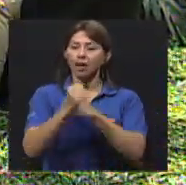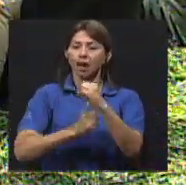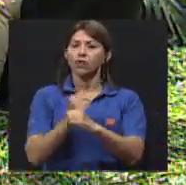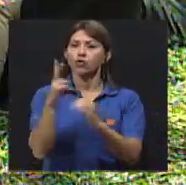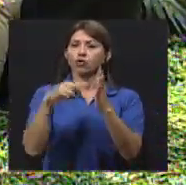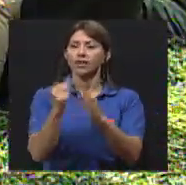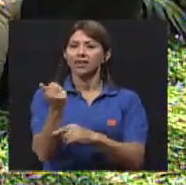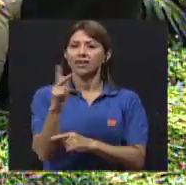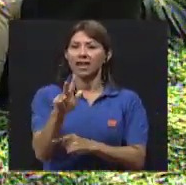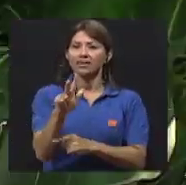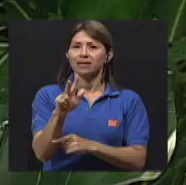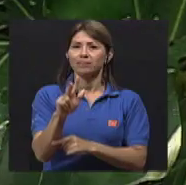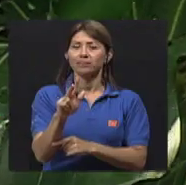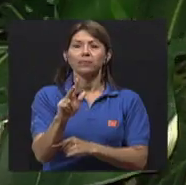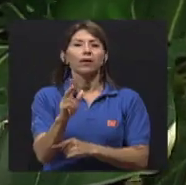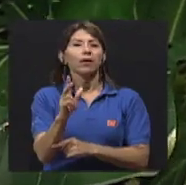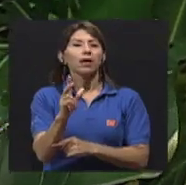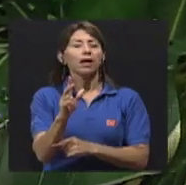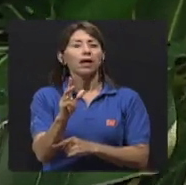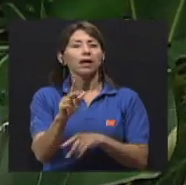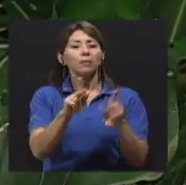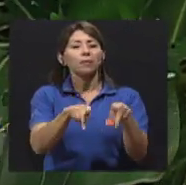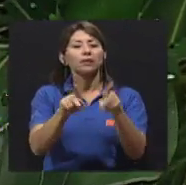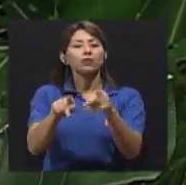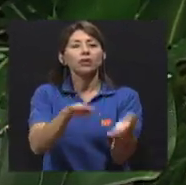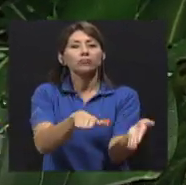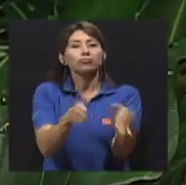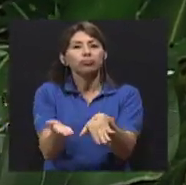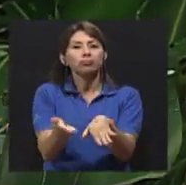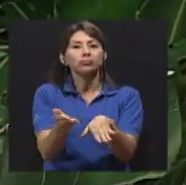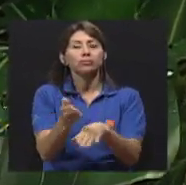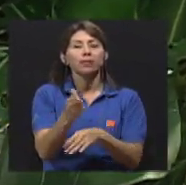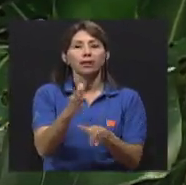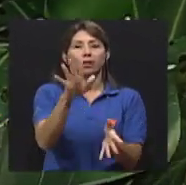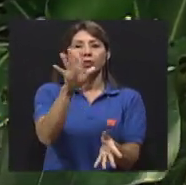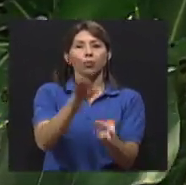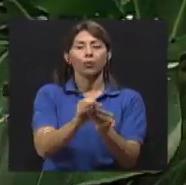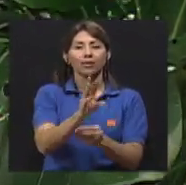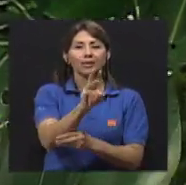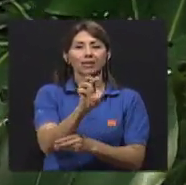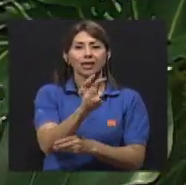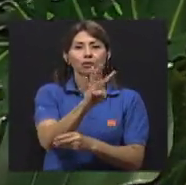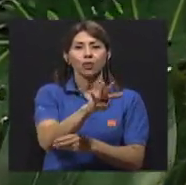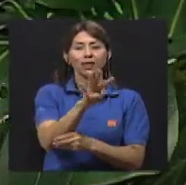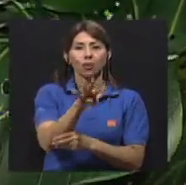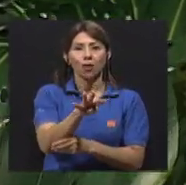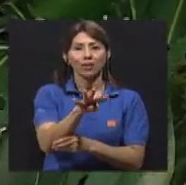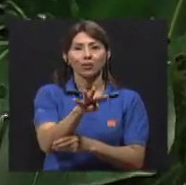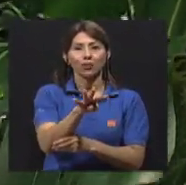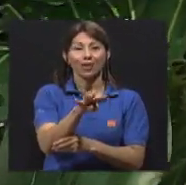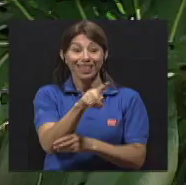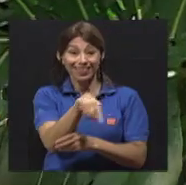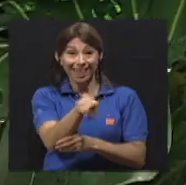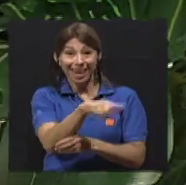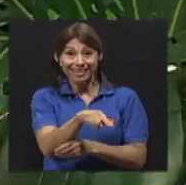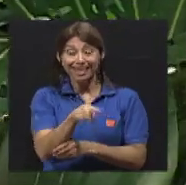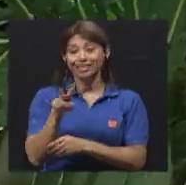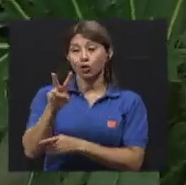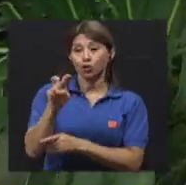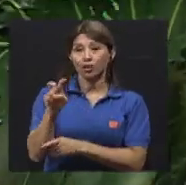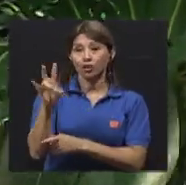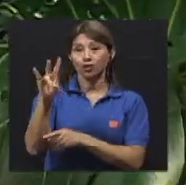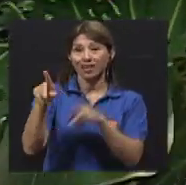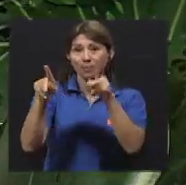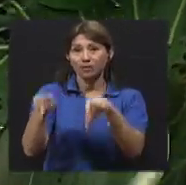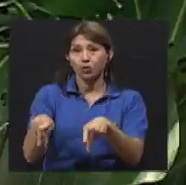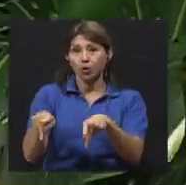tuvimos un total de 644 muertes, de las cuales 207 fueron de peatones. O sea, los peatones están